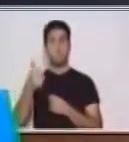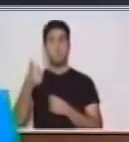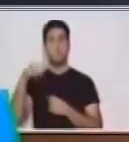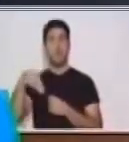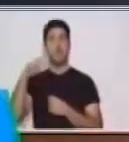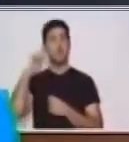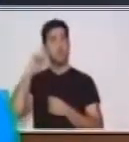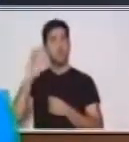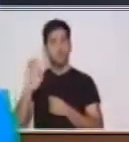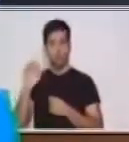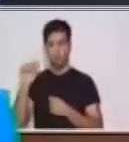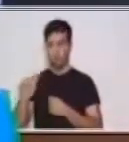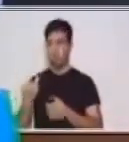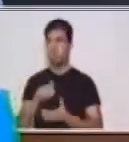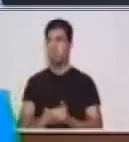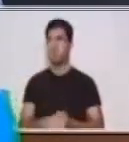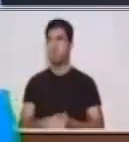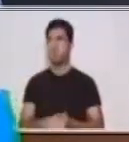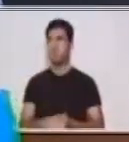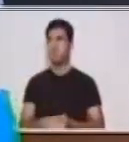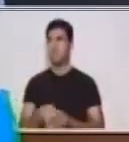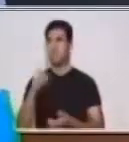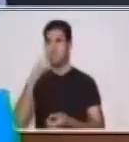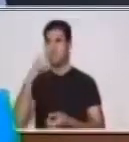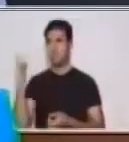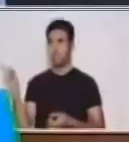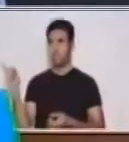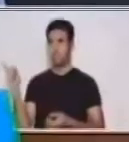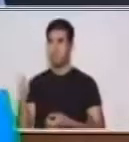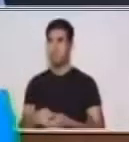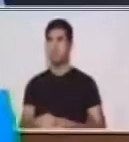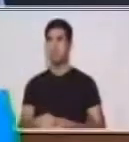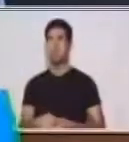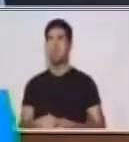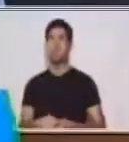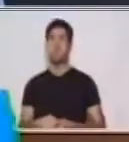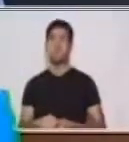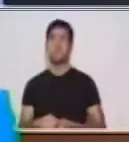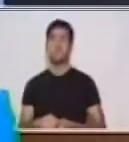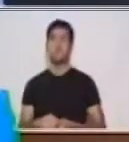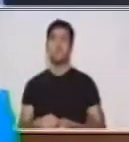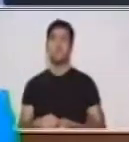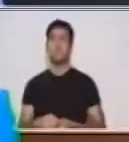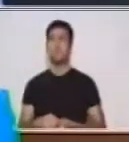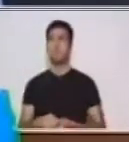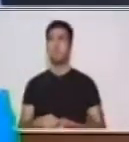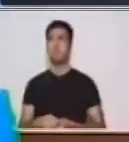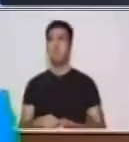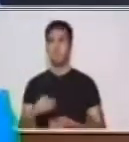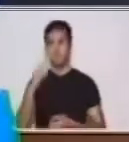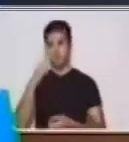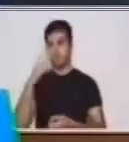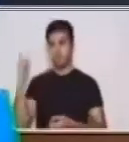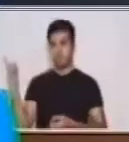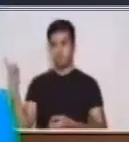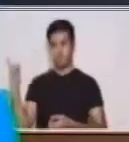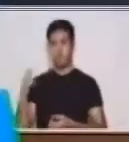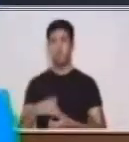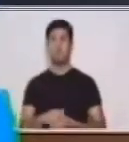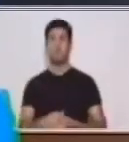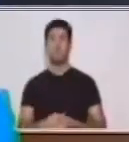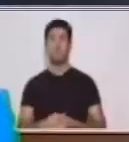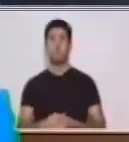empezando a darle la forma que necesitamos. Armamos aquí. Luego nos trasladamos al otro